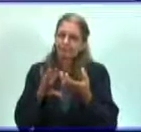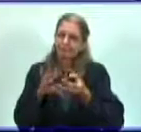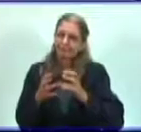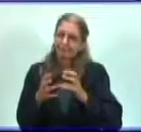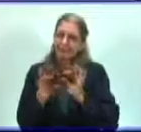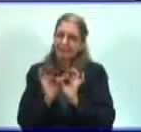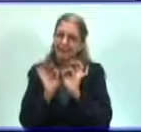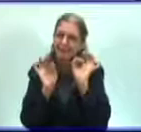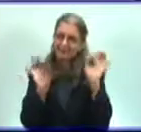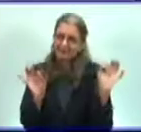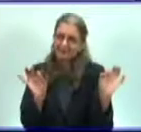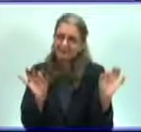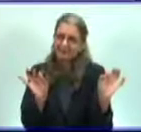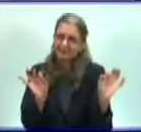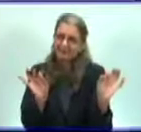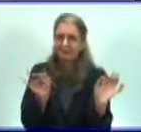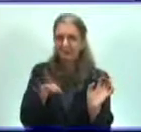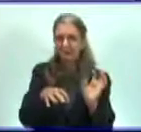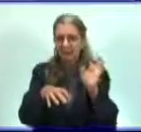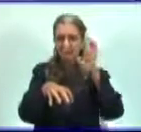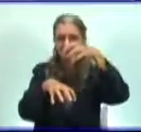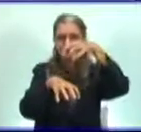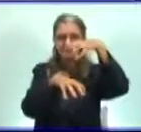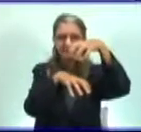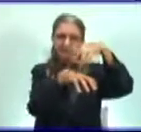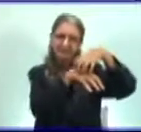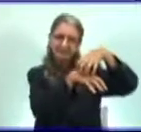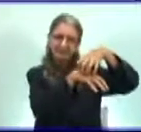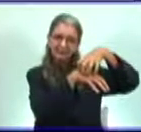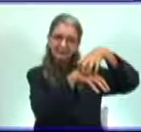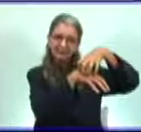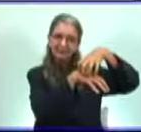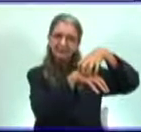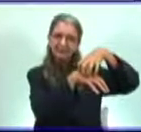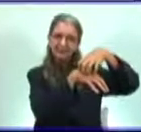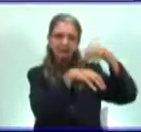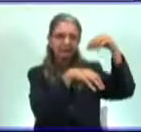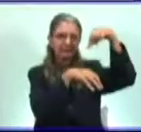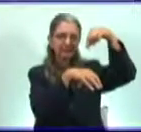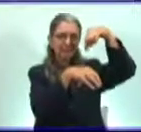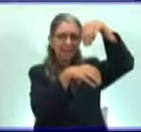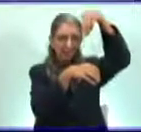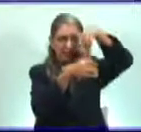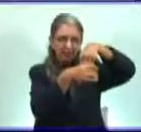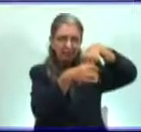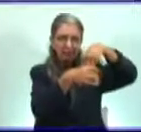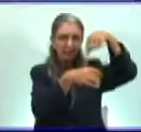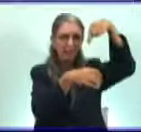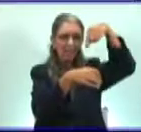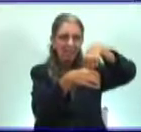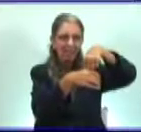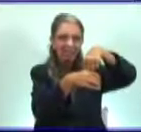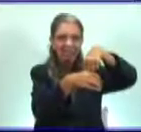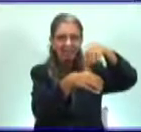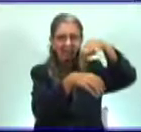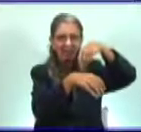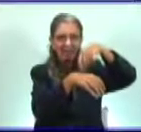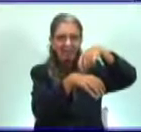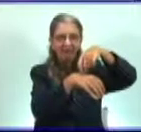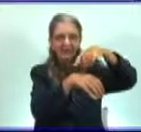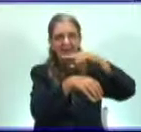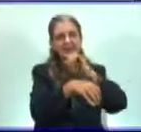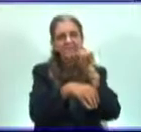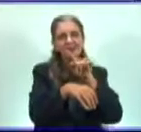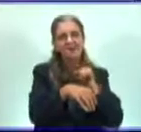se adhiere a la membrana citoplasmática, deposita dentro su material genético,